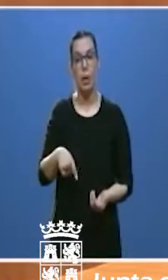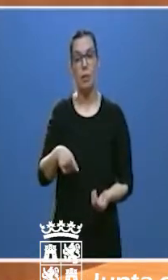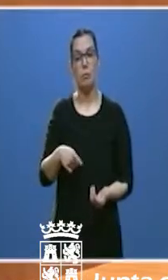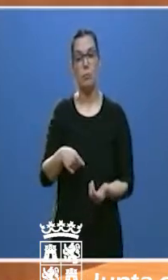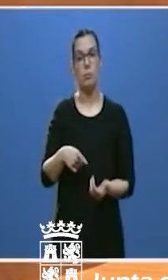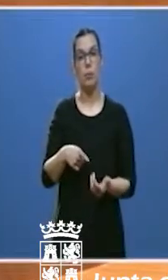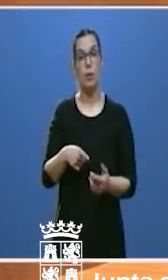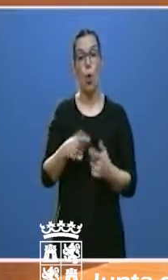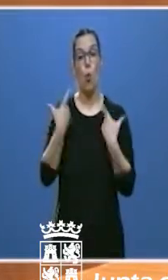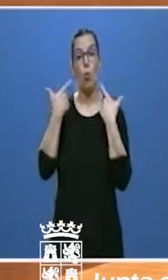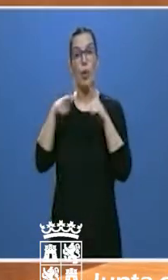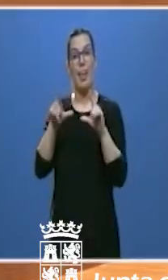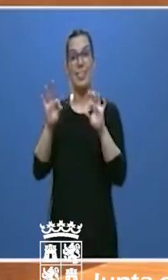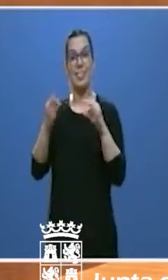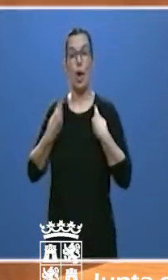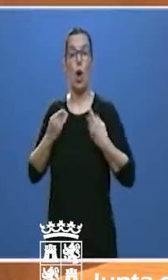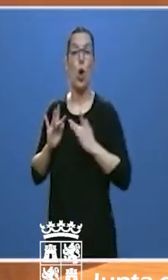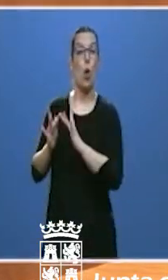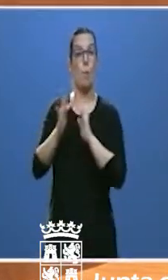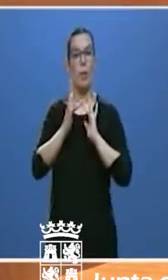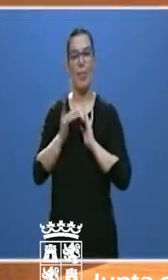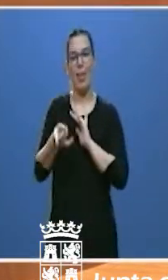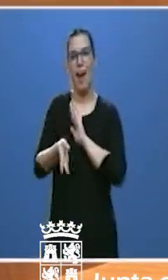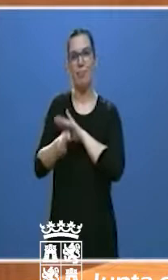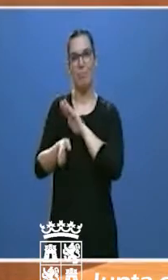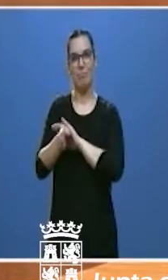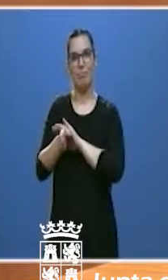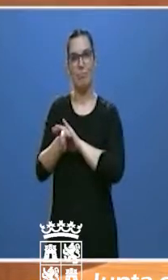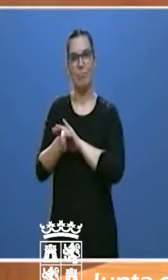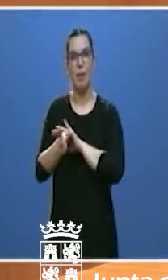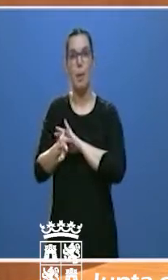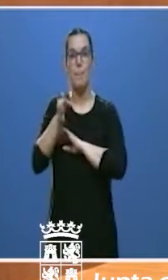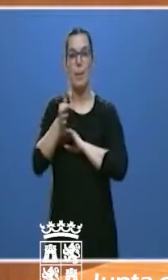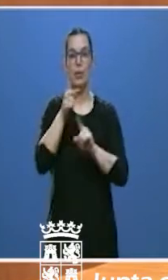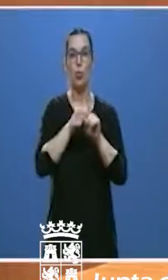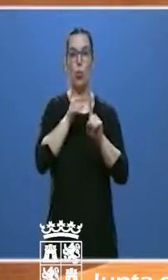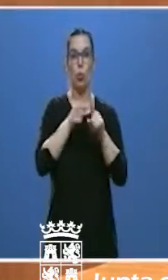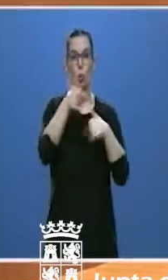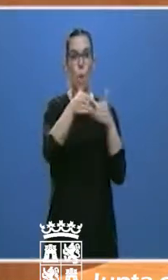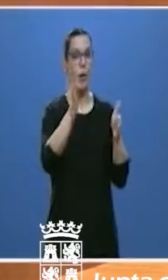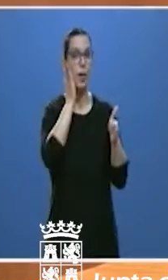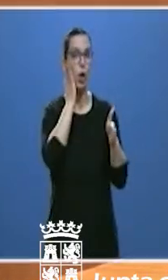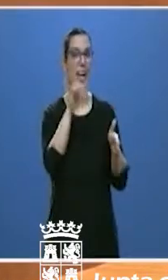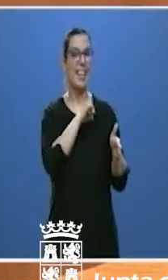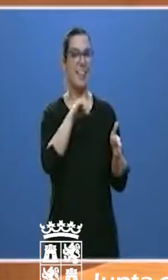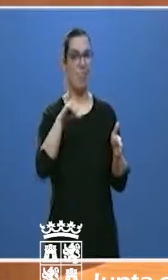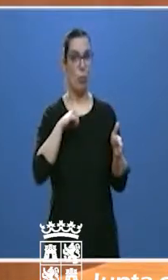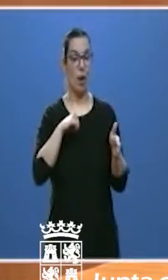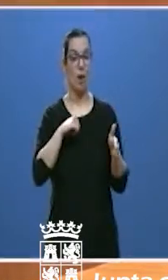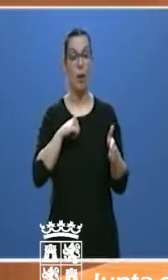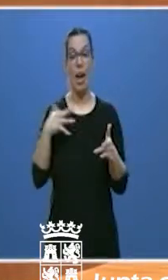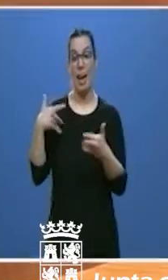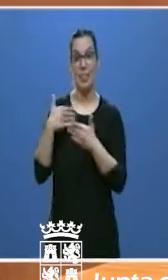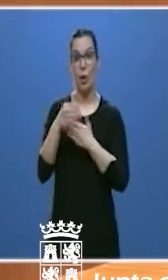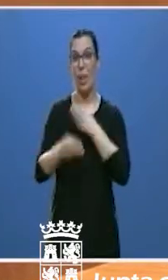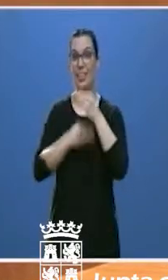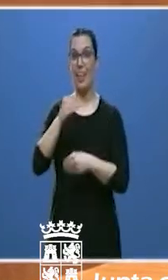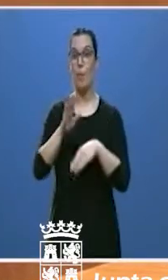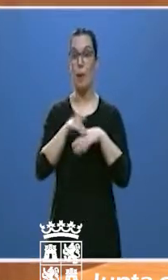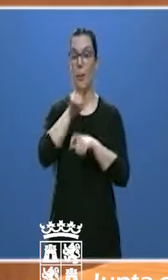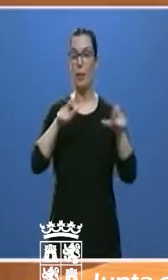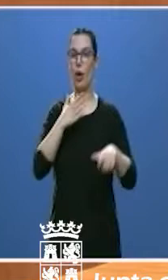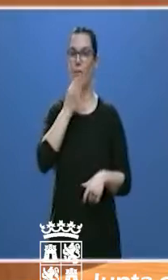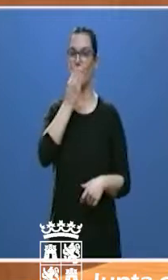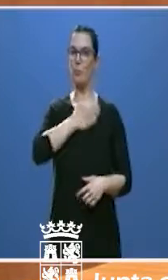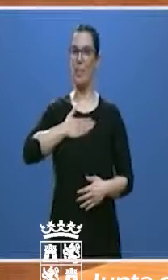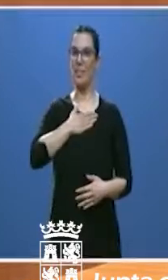unidades de convivencia y por el uso individual de las habitaciones, no sólo para mejorar el bienestar de cada una de las personas, sino